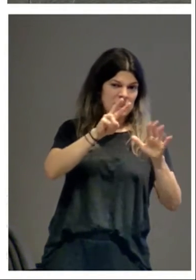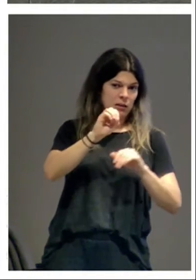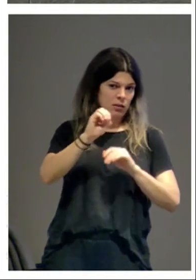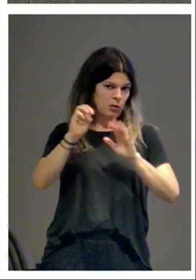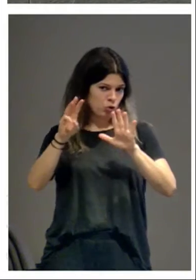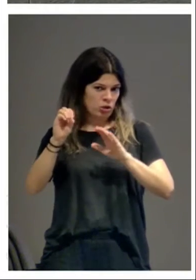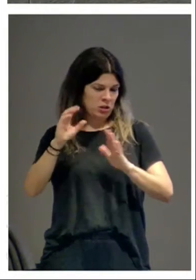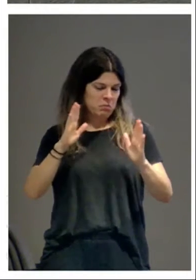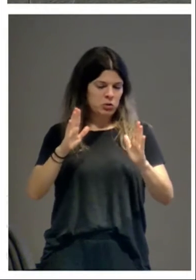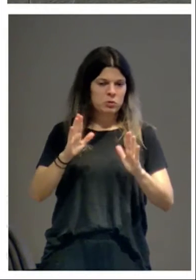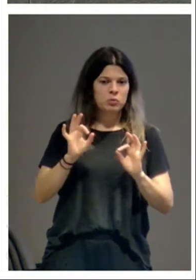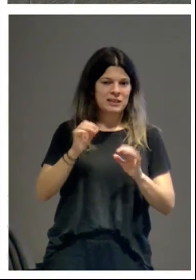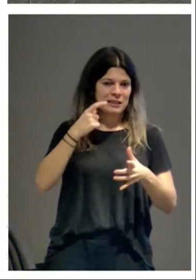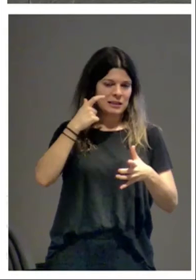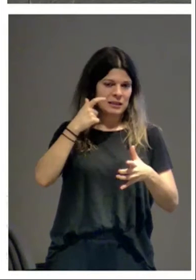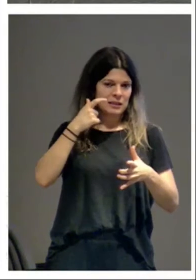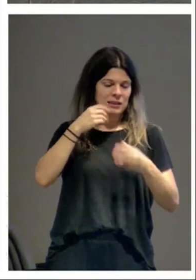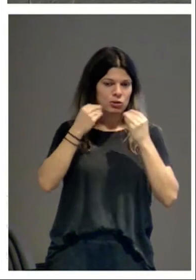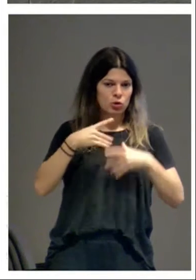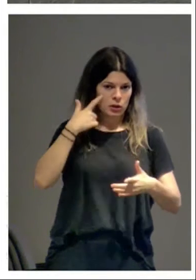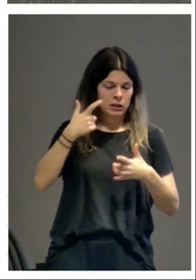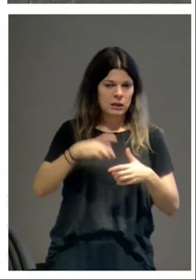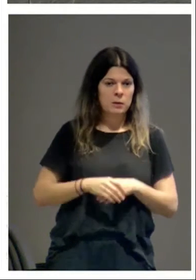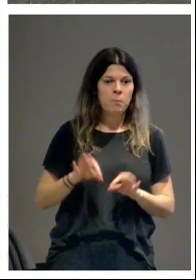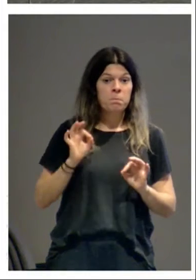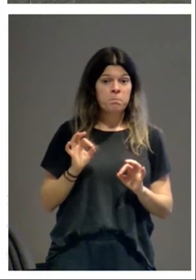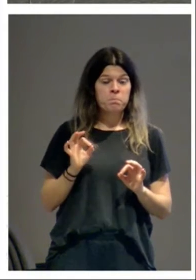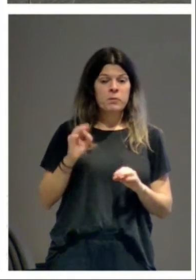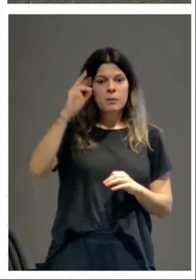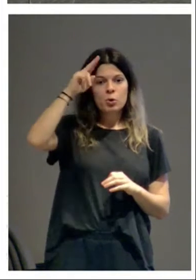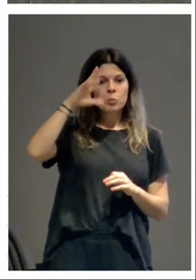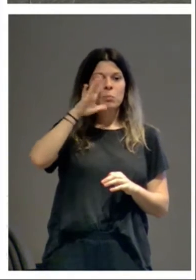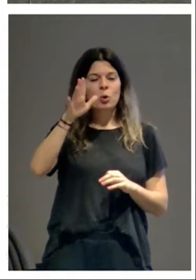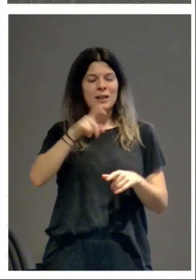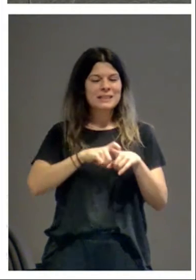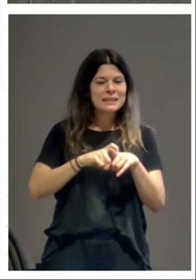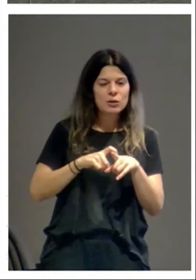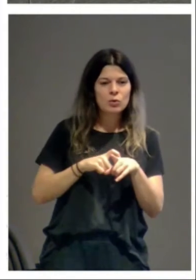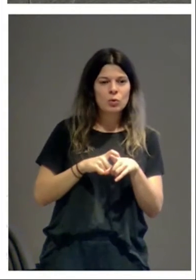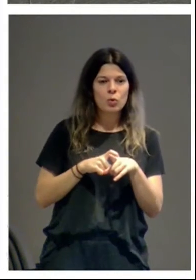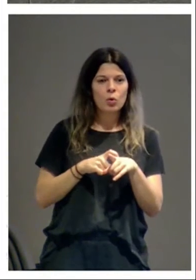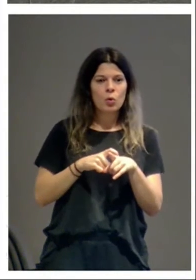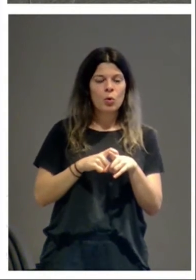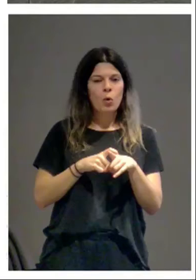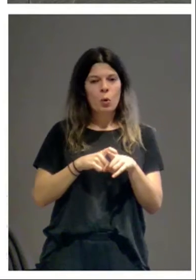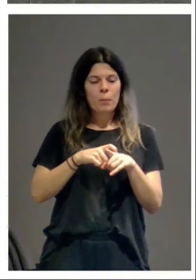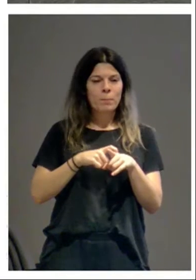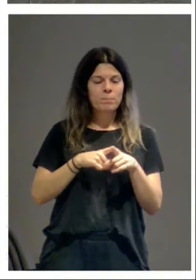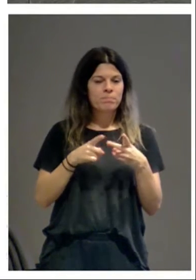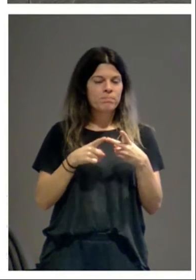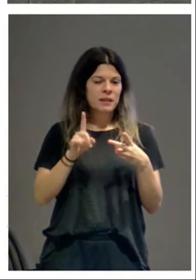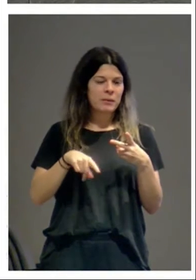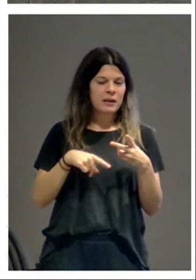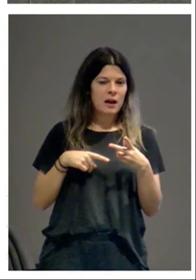general en la historia del arte. El predominio de la preocupación por el estilo, el predominio por la preocupación por la